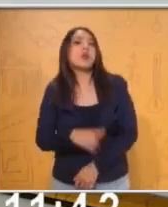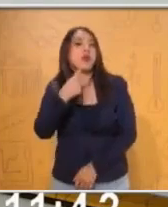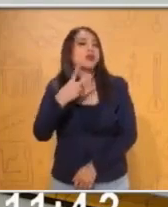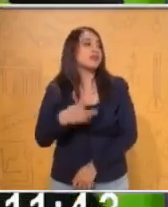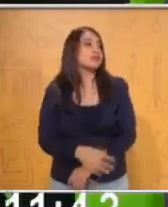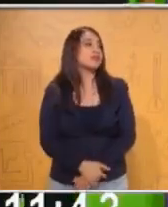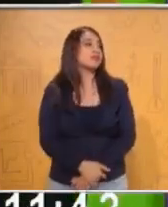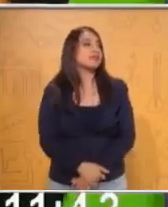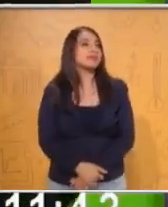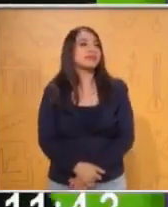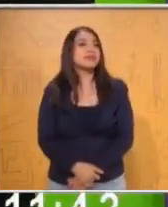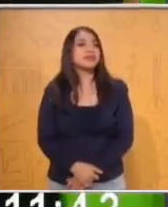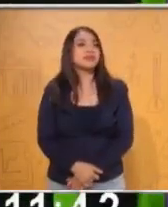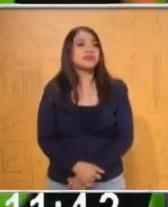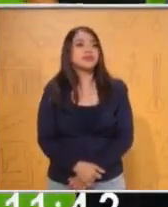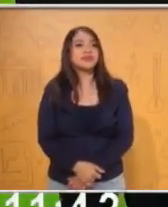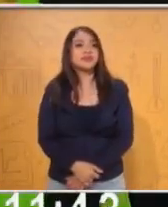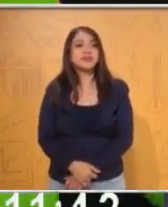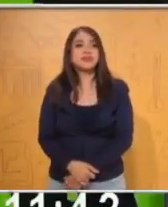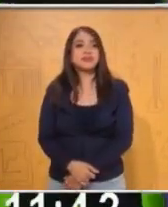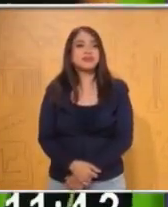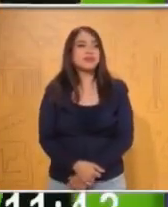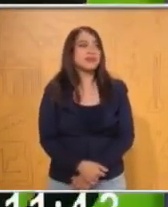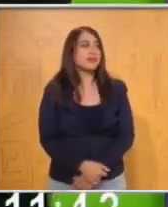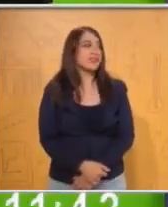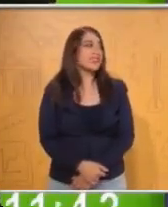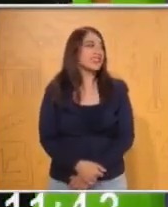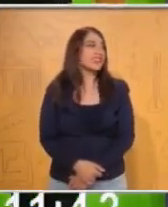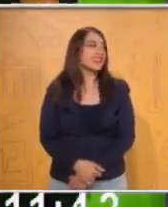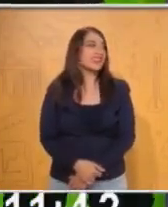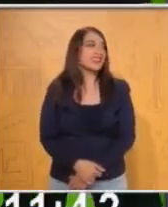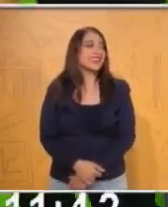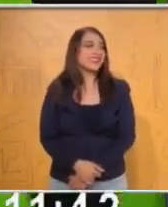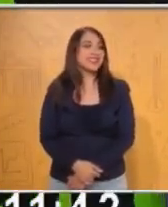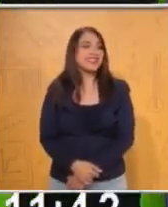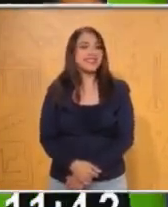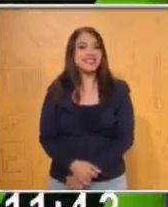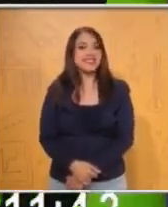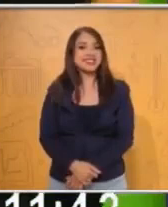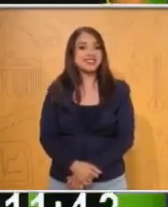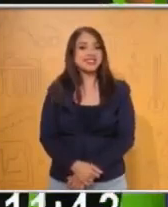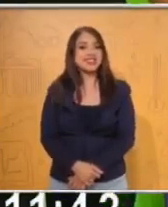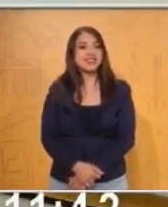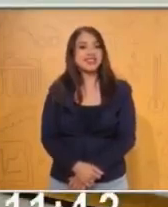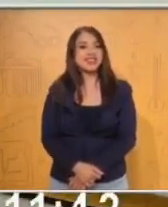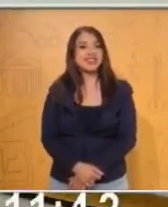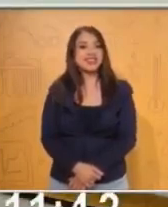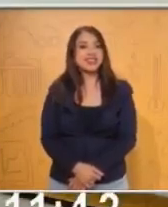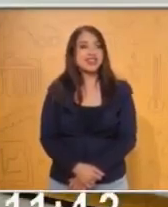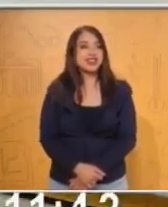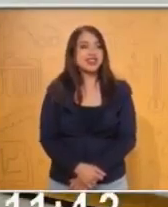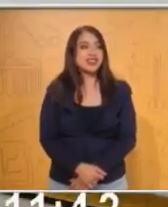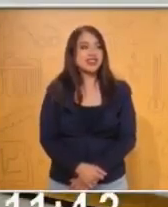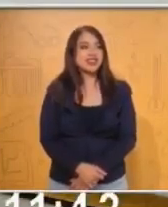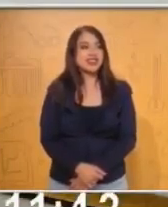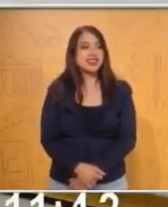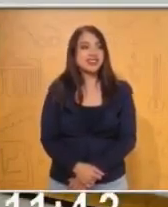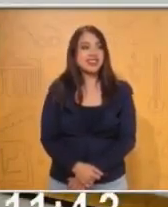dos, tres. Vuelta uno, dos, tres, cuatro, cinco. ¡Y caminamos!